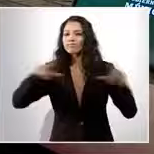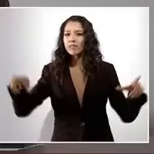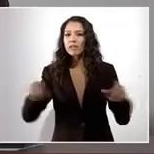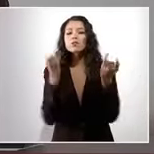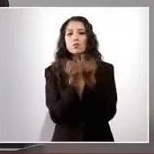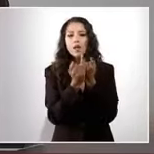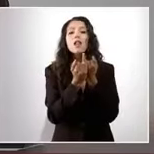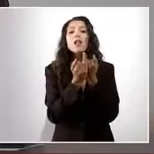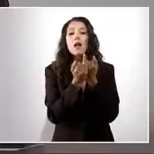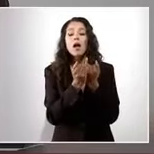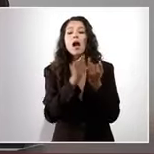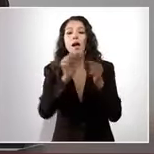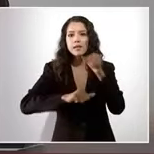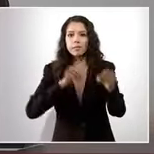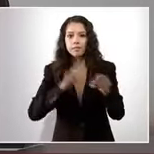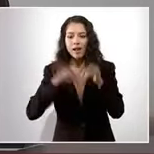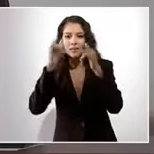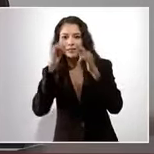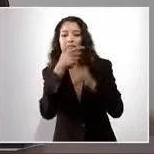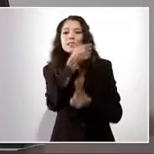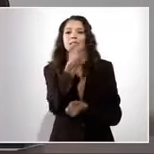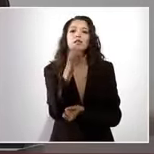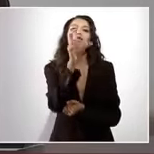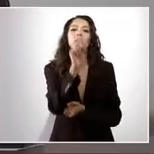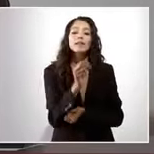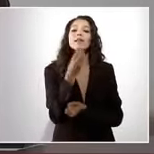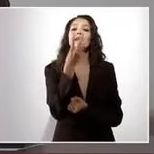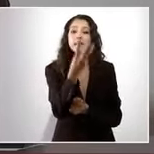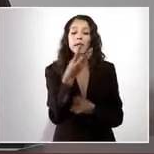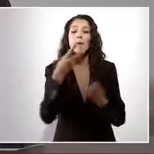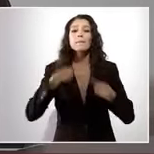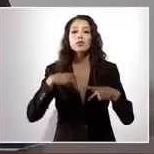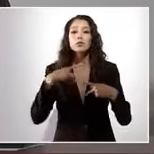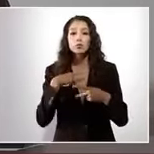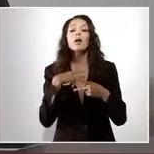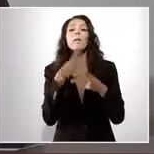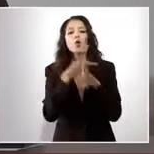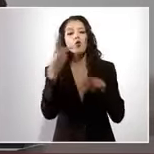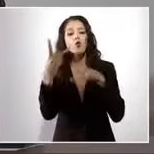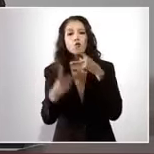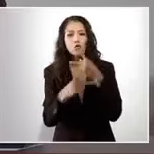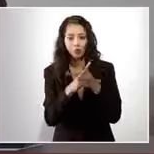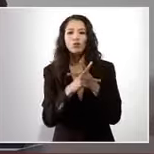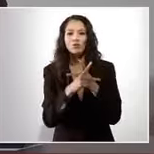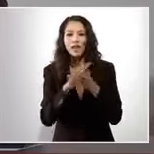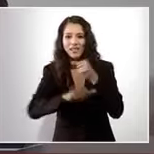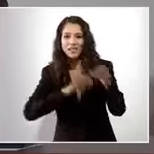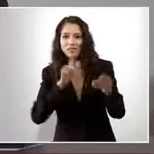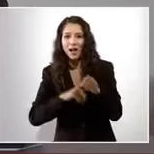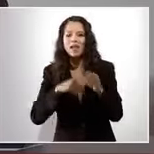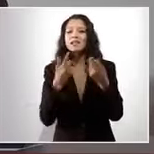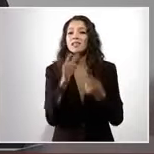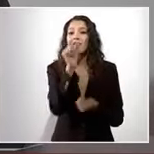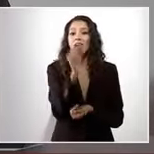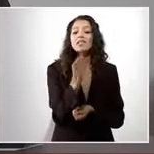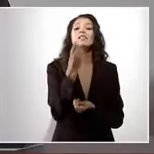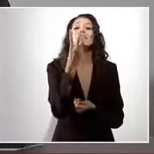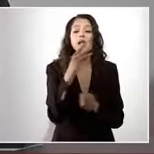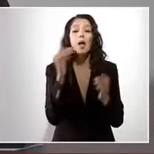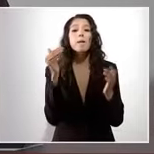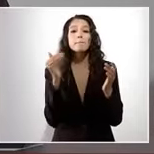ganadería, 633 productores reactivarán su producción ganadera con 23.300